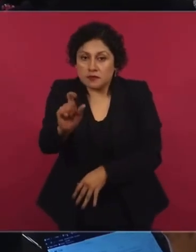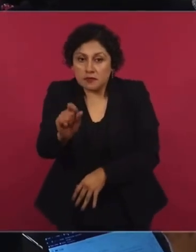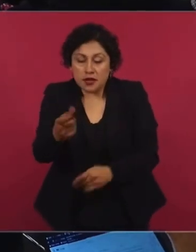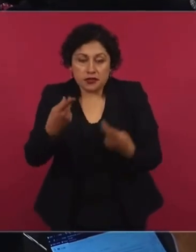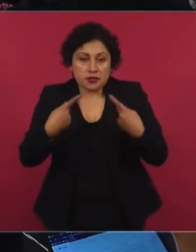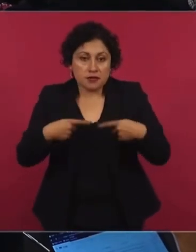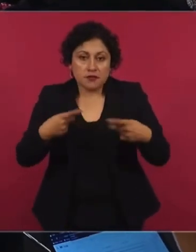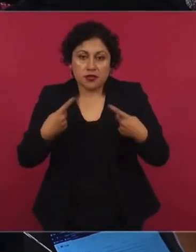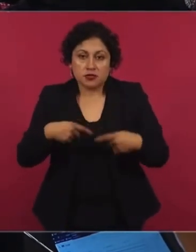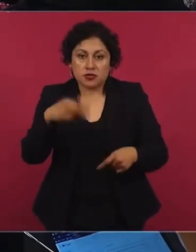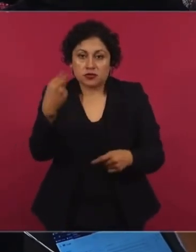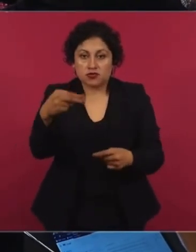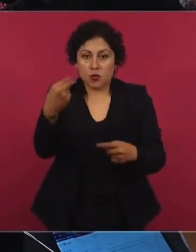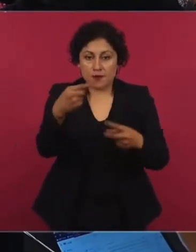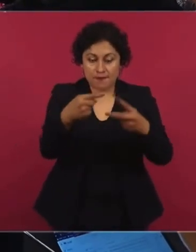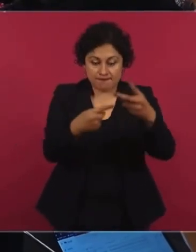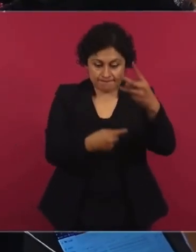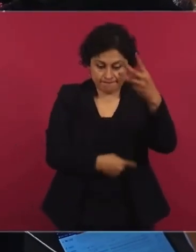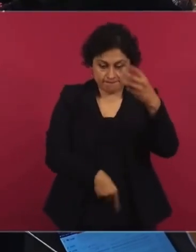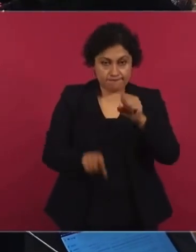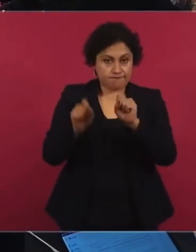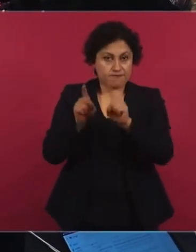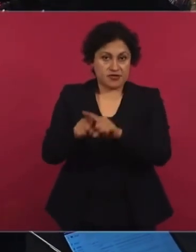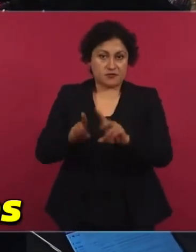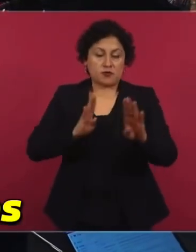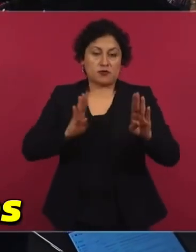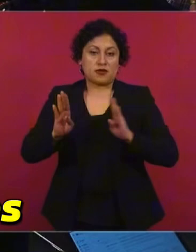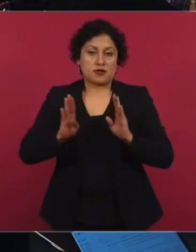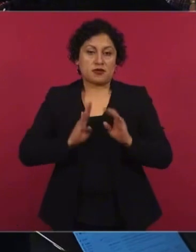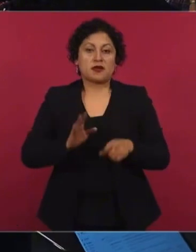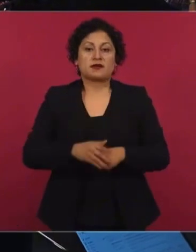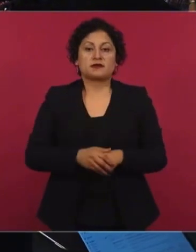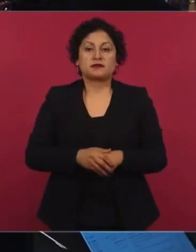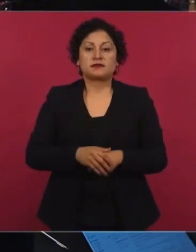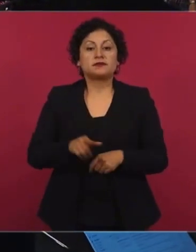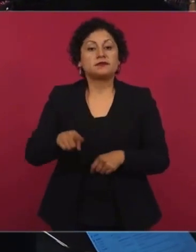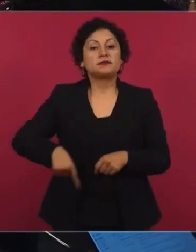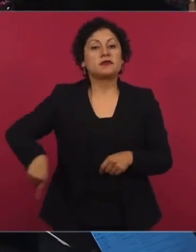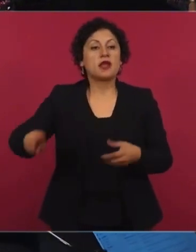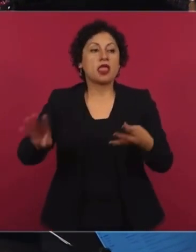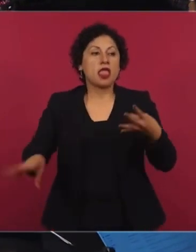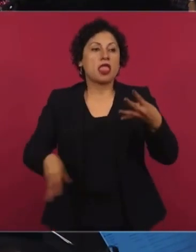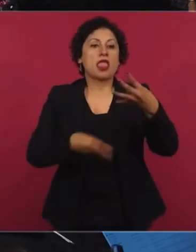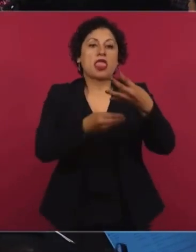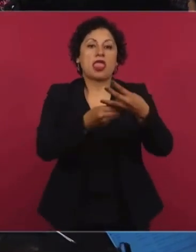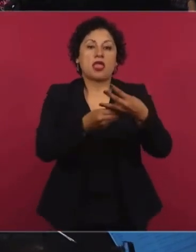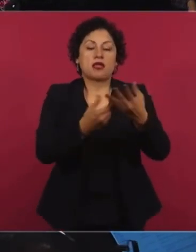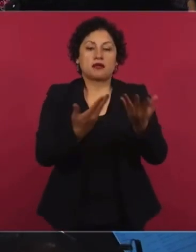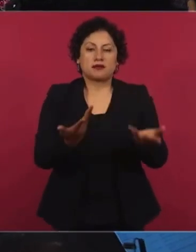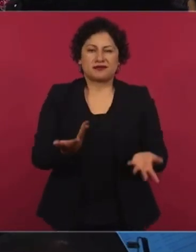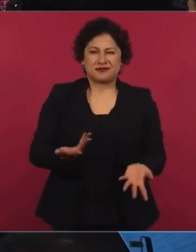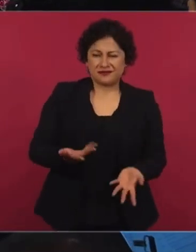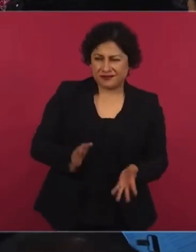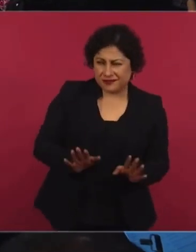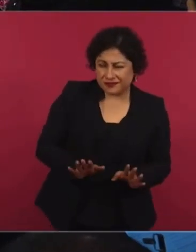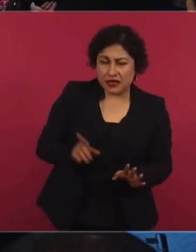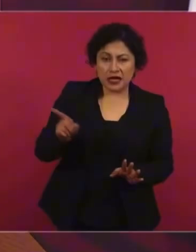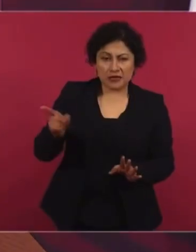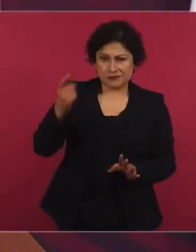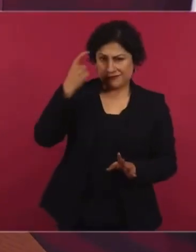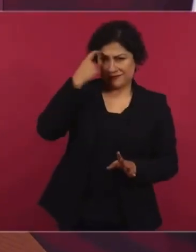porque no nos conocen o piensan que somos iguales de que de esa manera